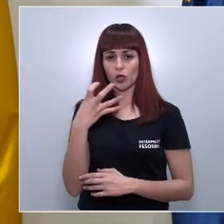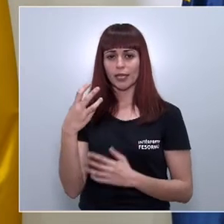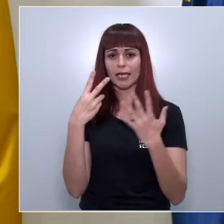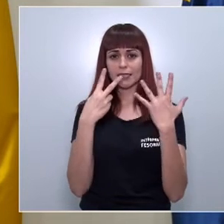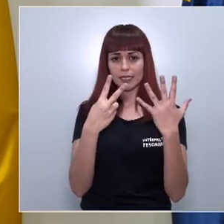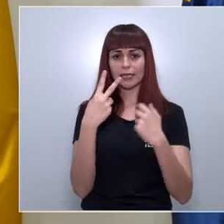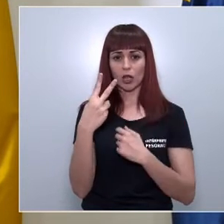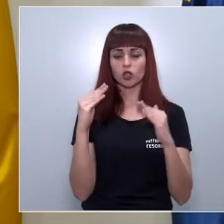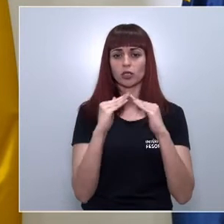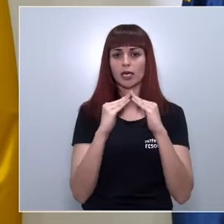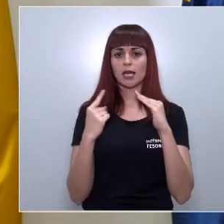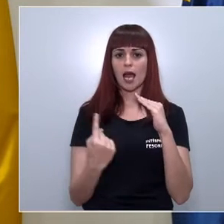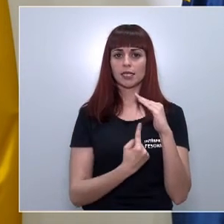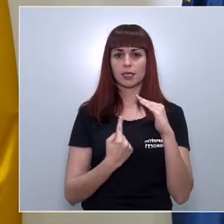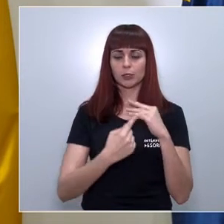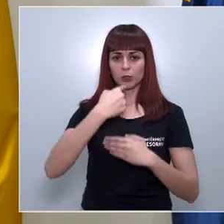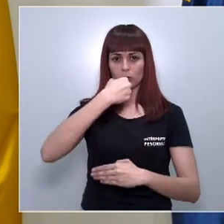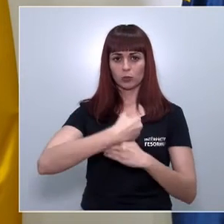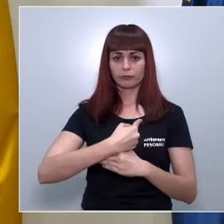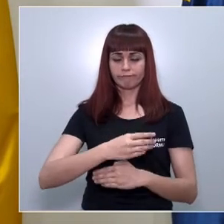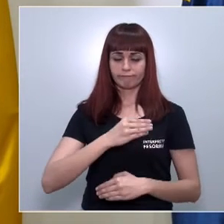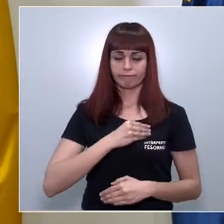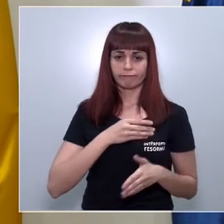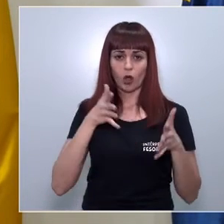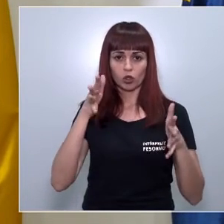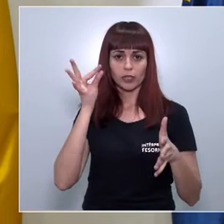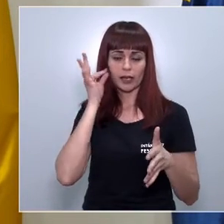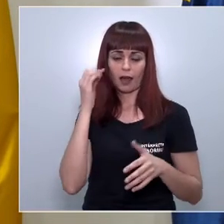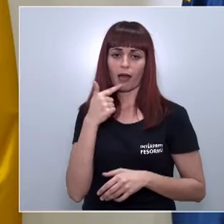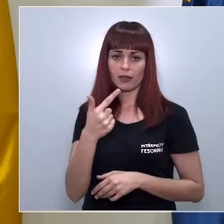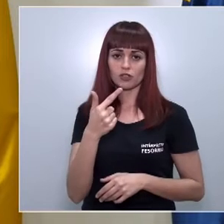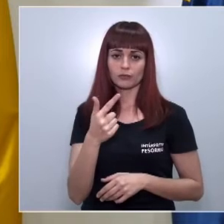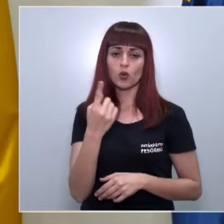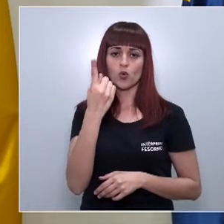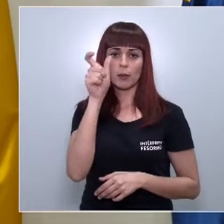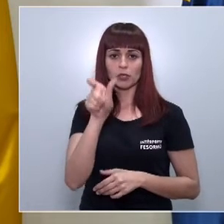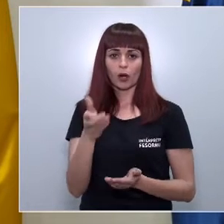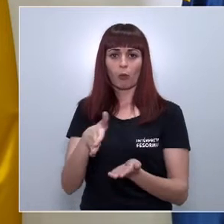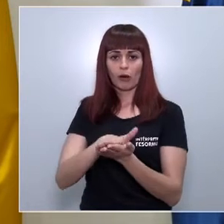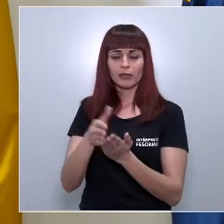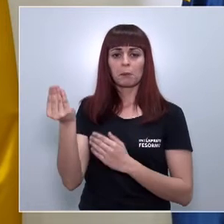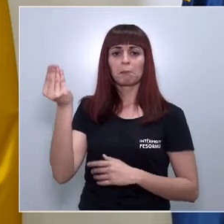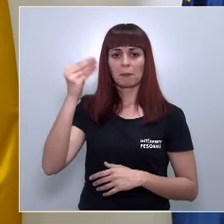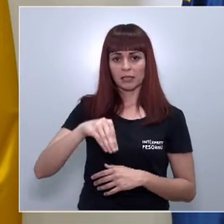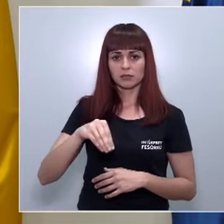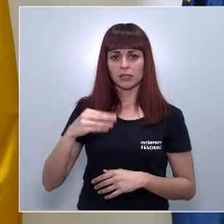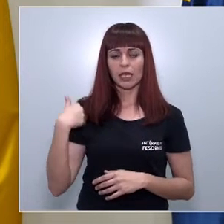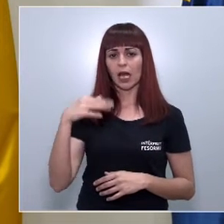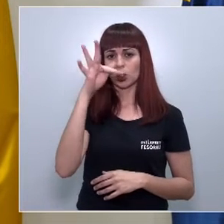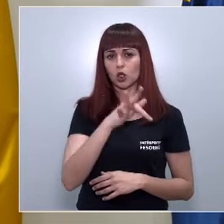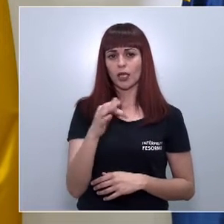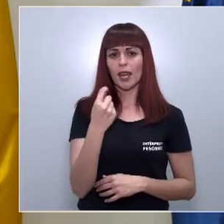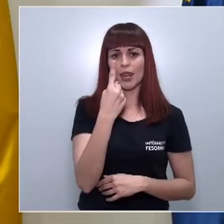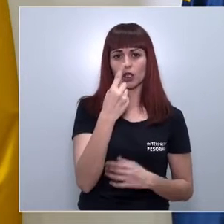en aislamiento domiciliario. Y por desgracia, como mencionaba la consejera, hay que sumar una persona más a la cifra de fallecidos que ya asciende a